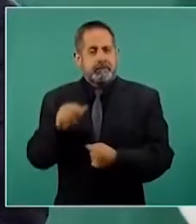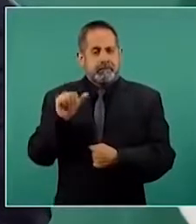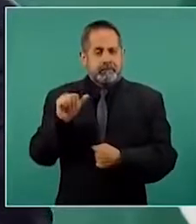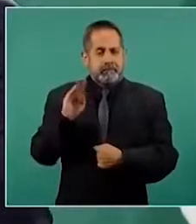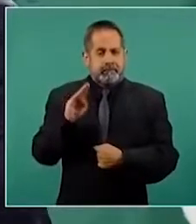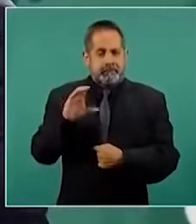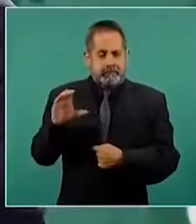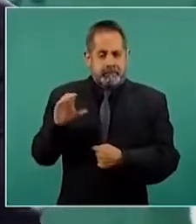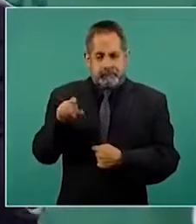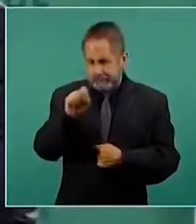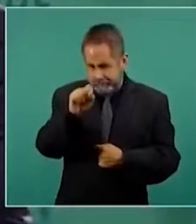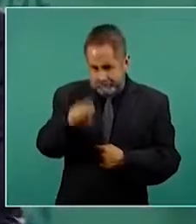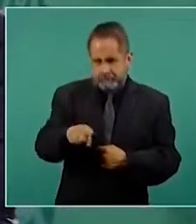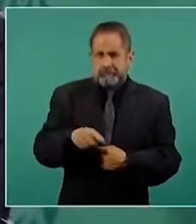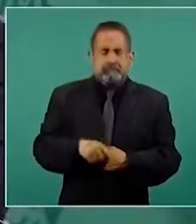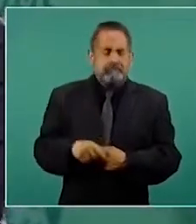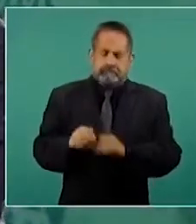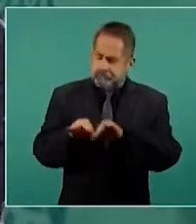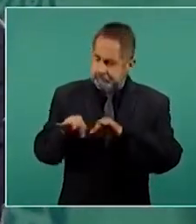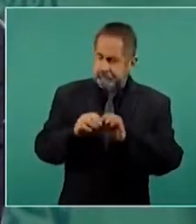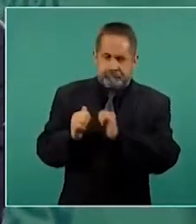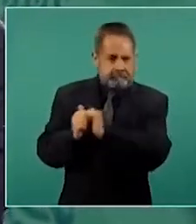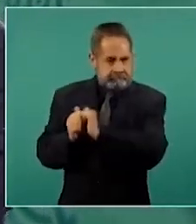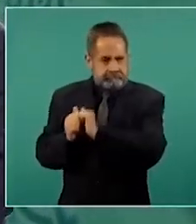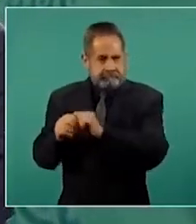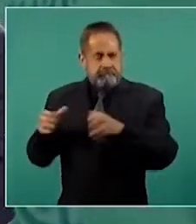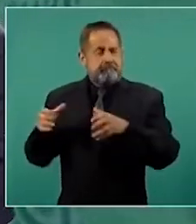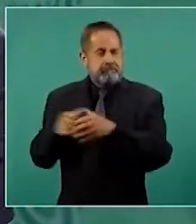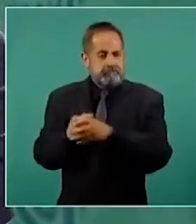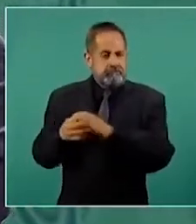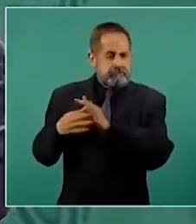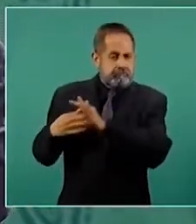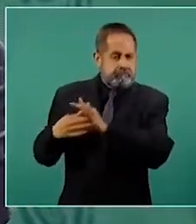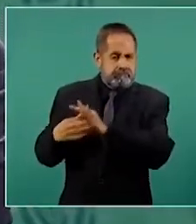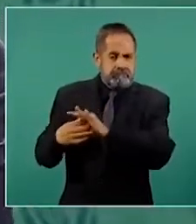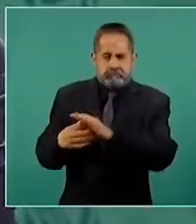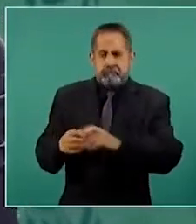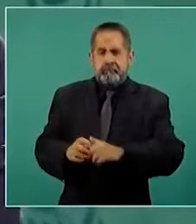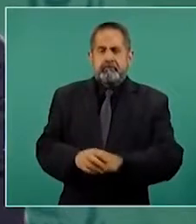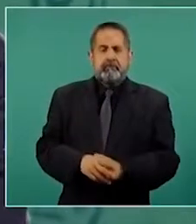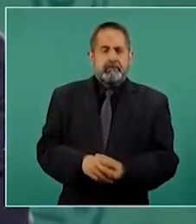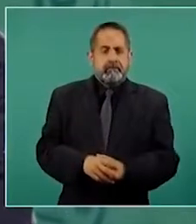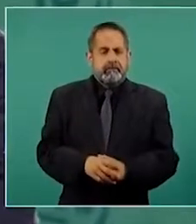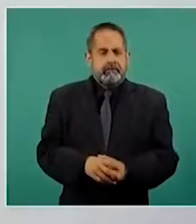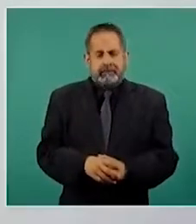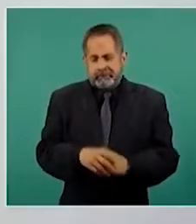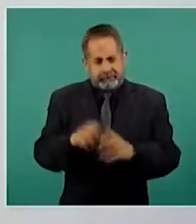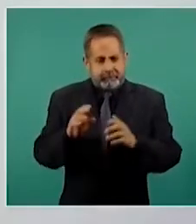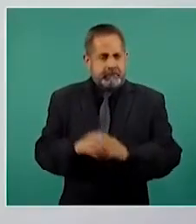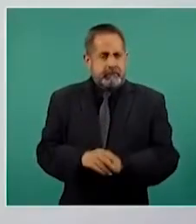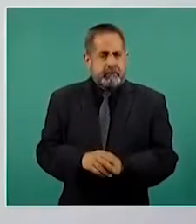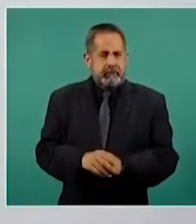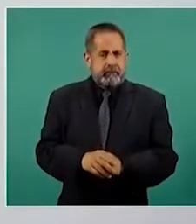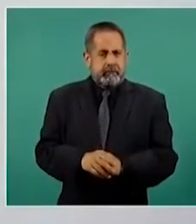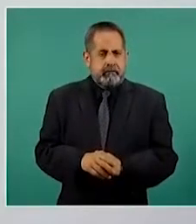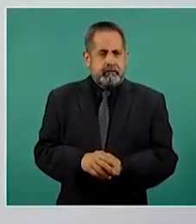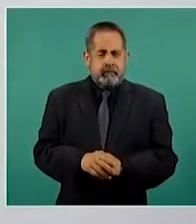también trabajamos de manera conjunta y